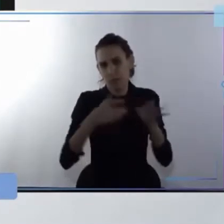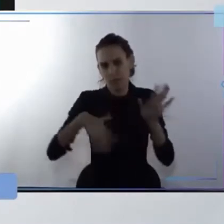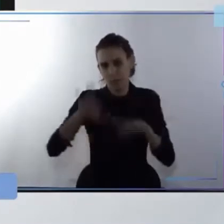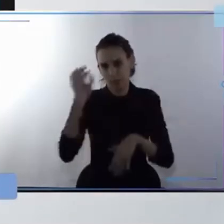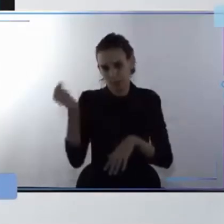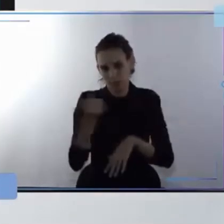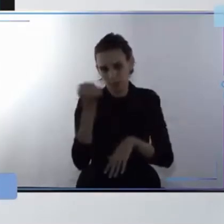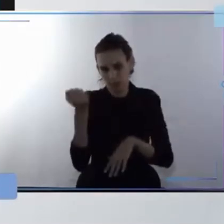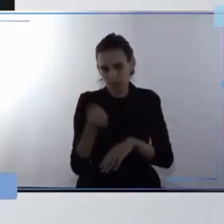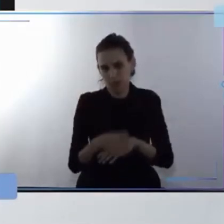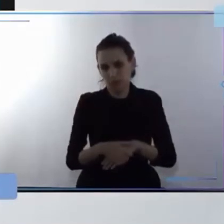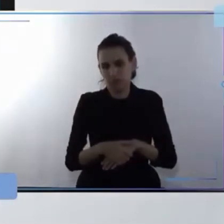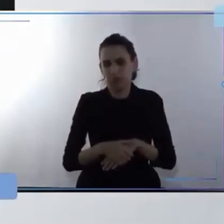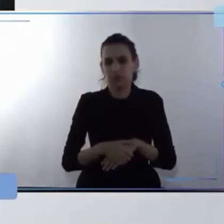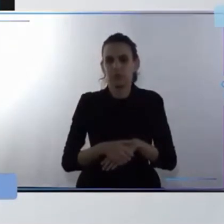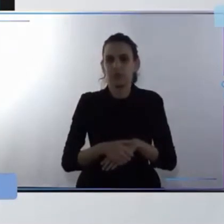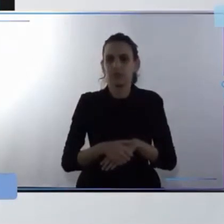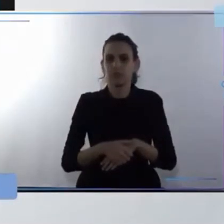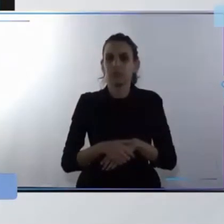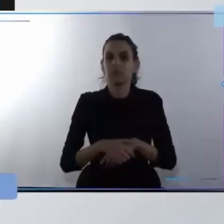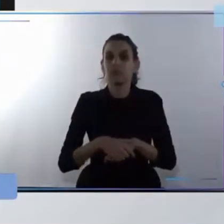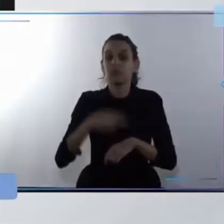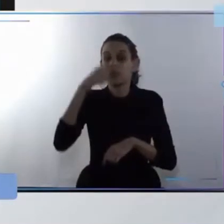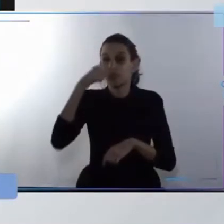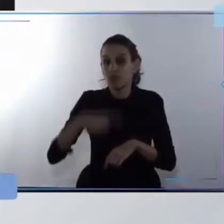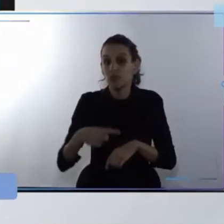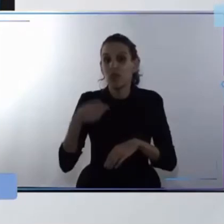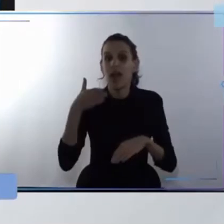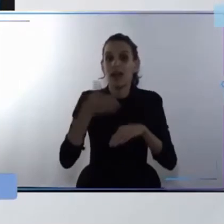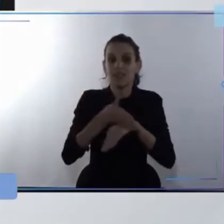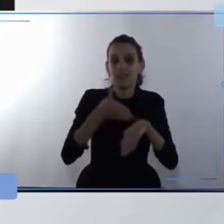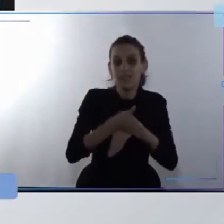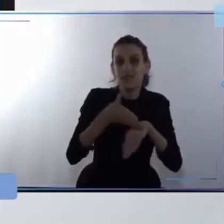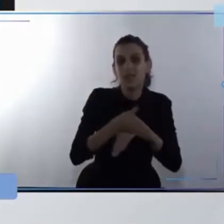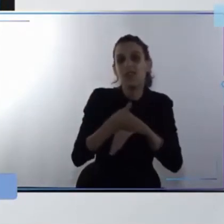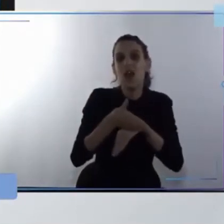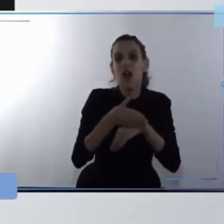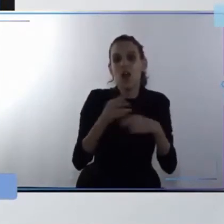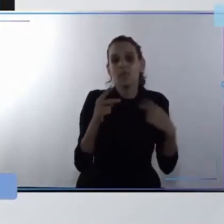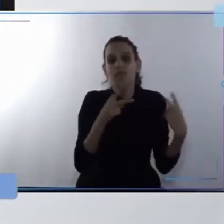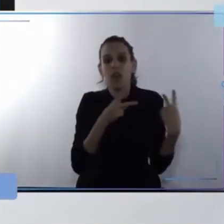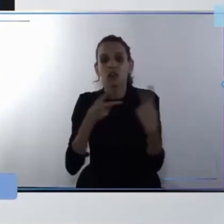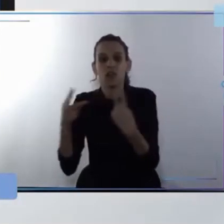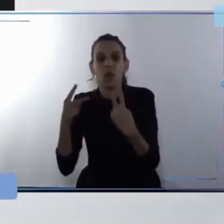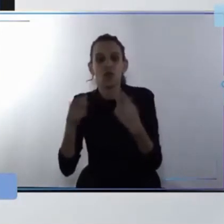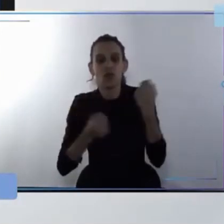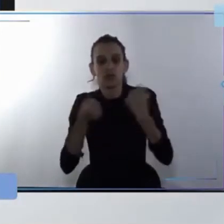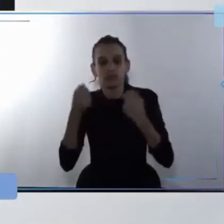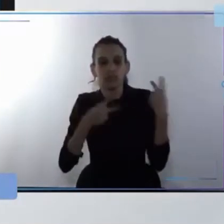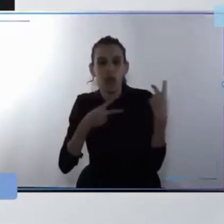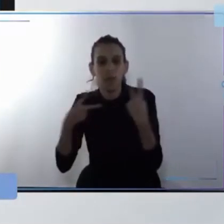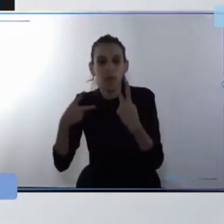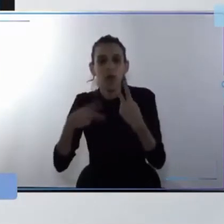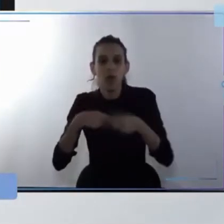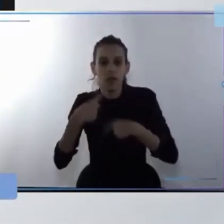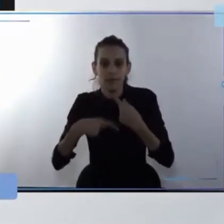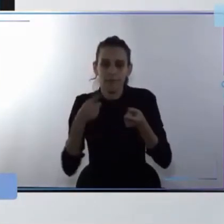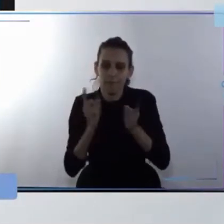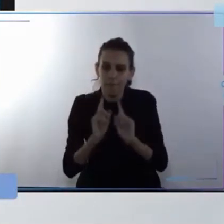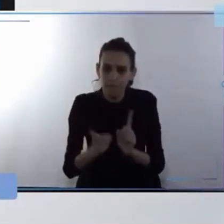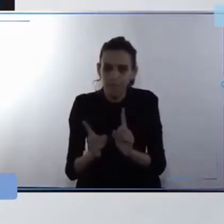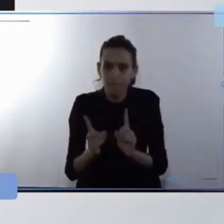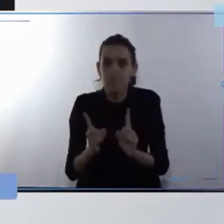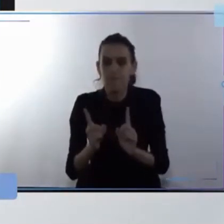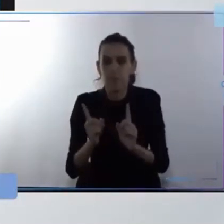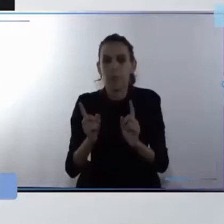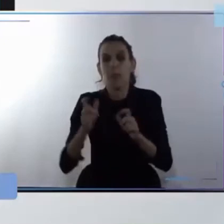finalmente accesibilidad y movilidad sostenible promover políticas de movilidad urbana sostenible que garanticen